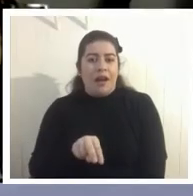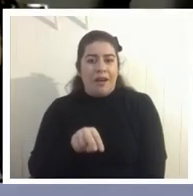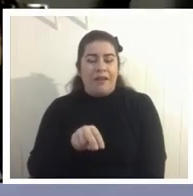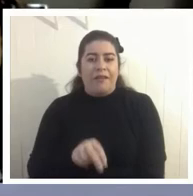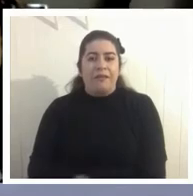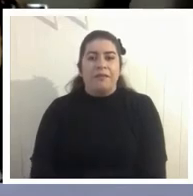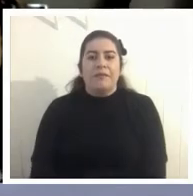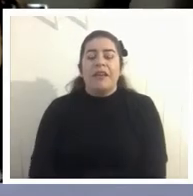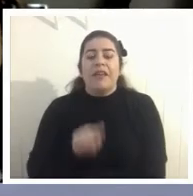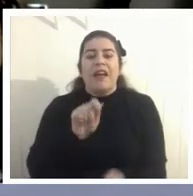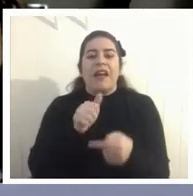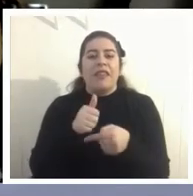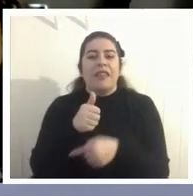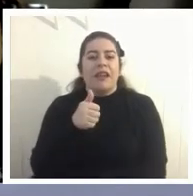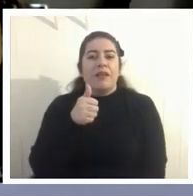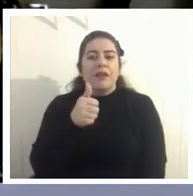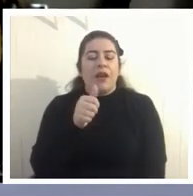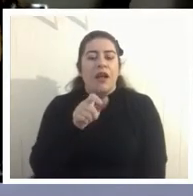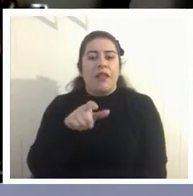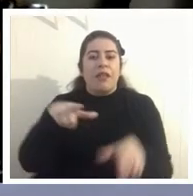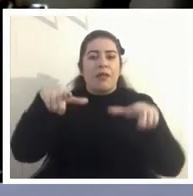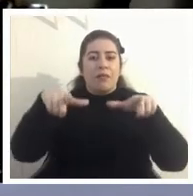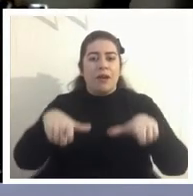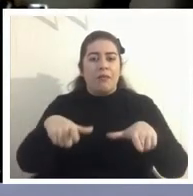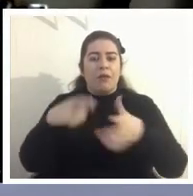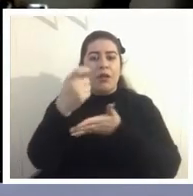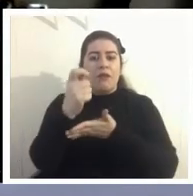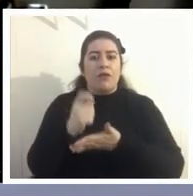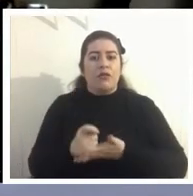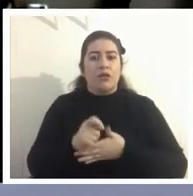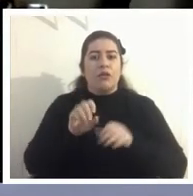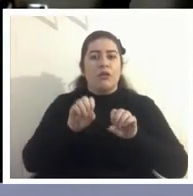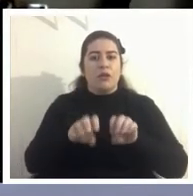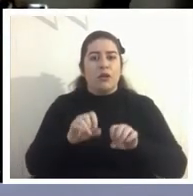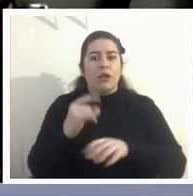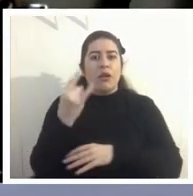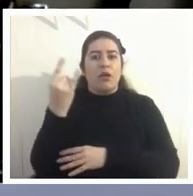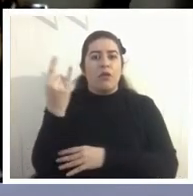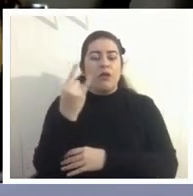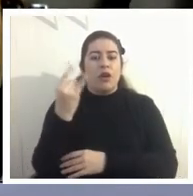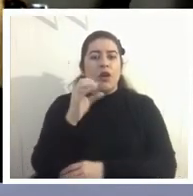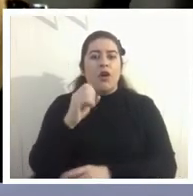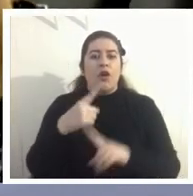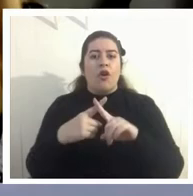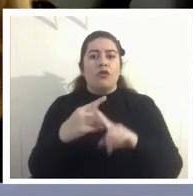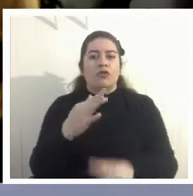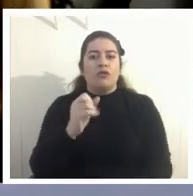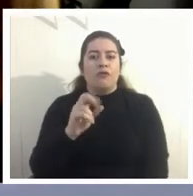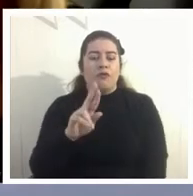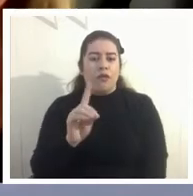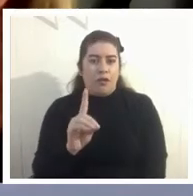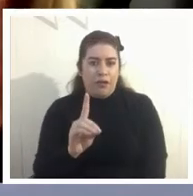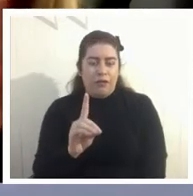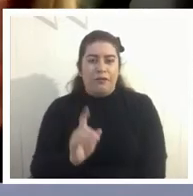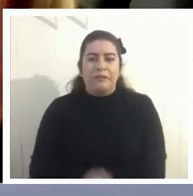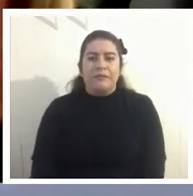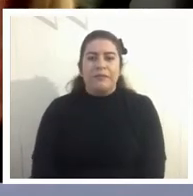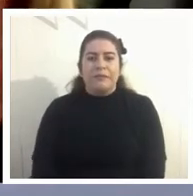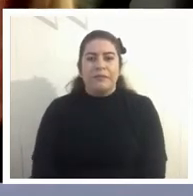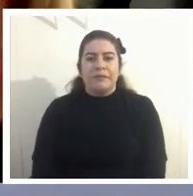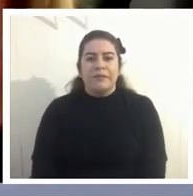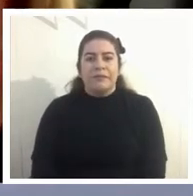directora del departamento de evaluación educacional de la universidad de Oxford fue previamente también